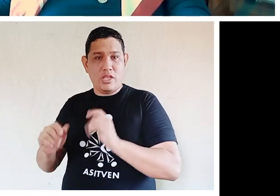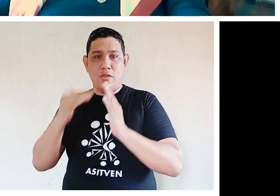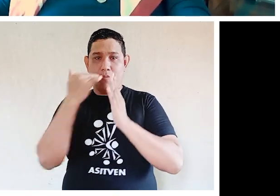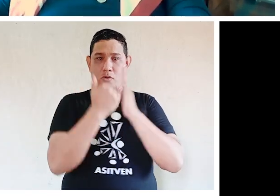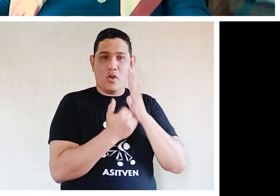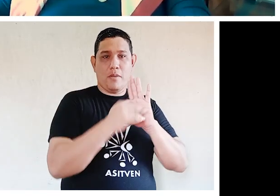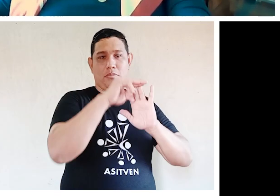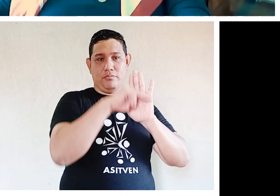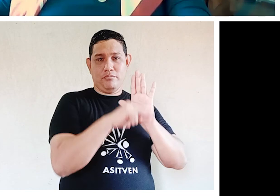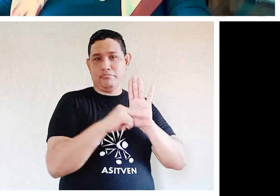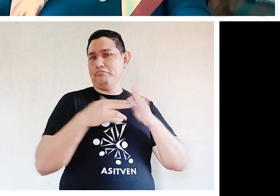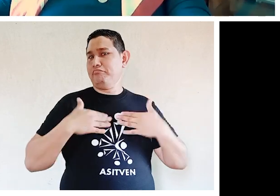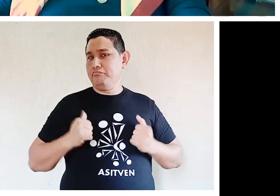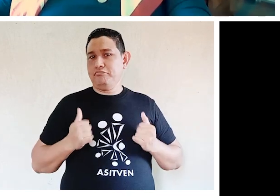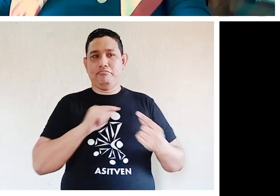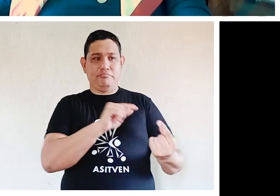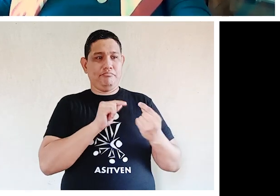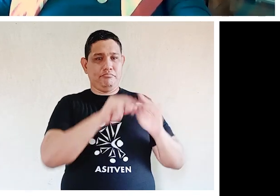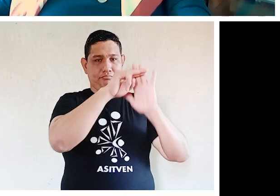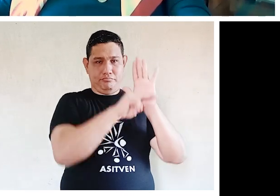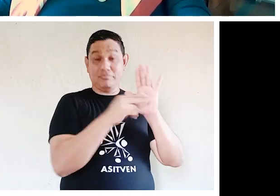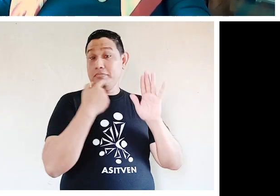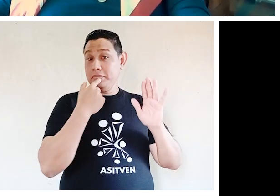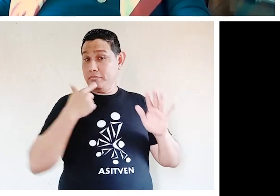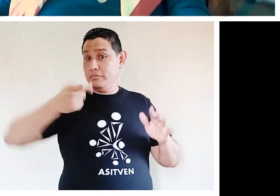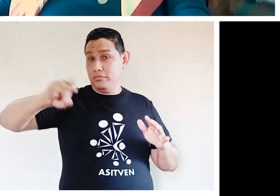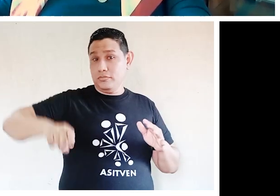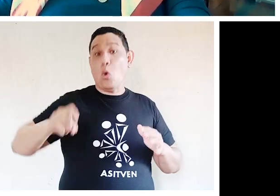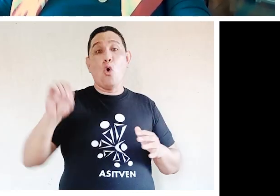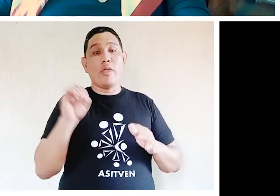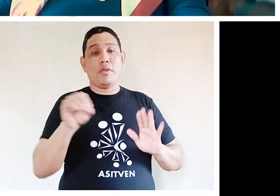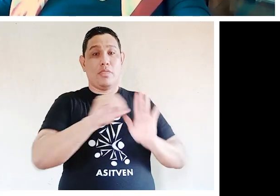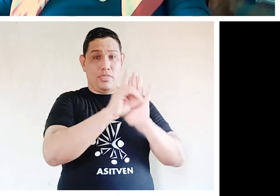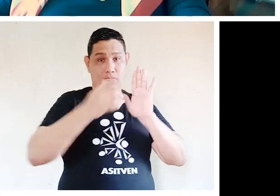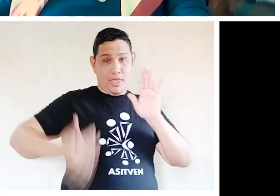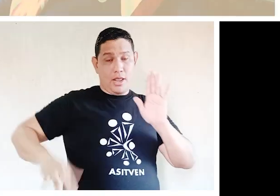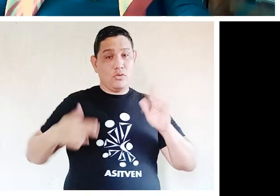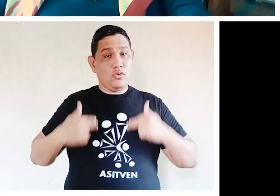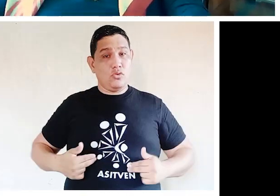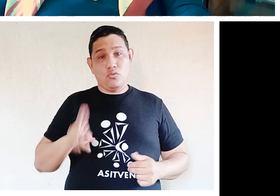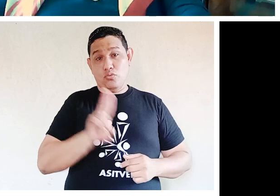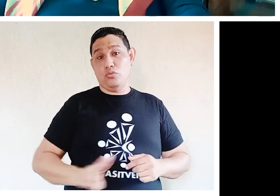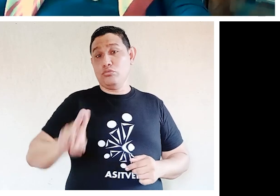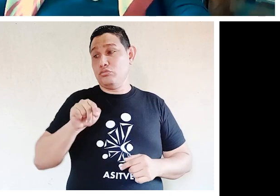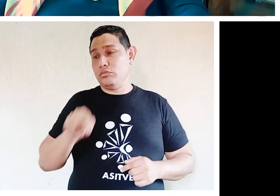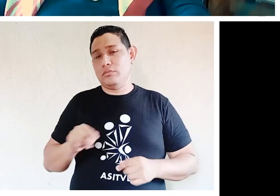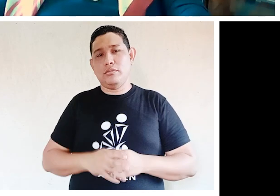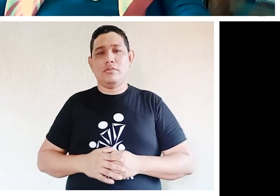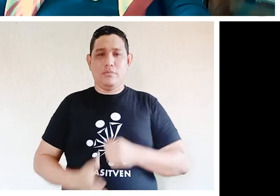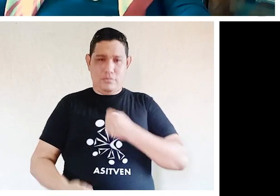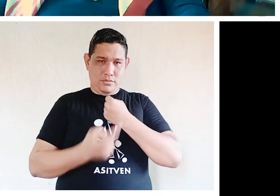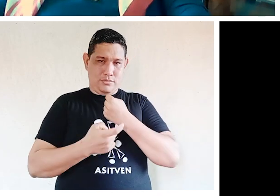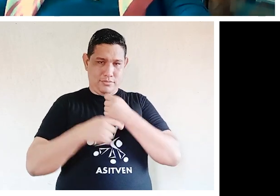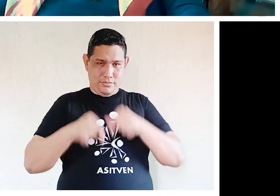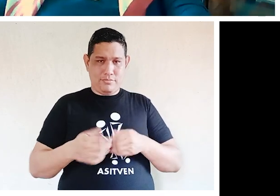política que vayamos a necesitar, o que tengamos el derecho de utilizar. En este tiempo de